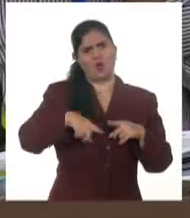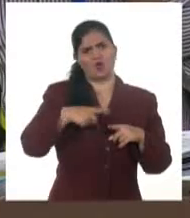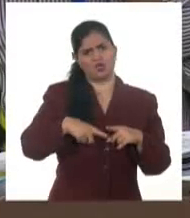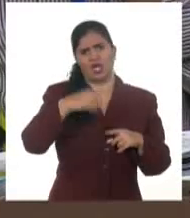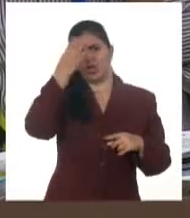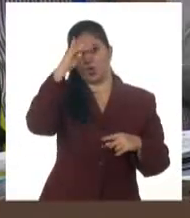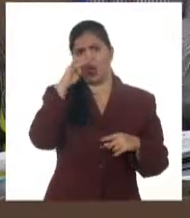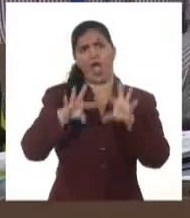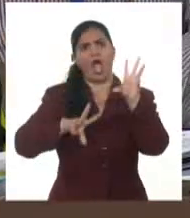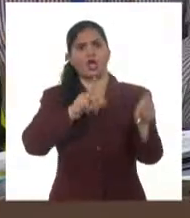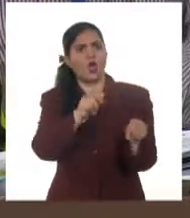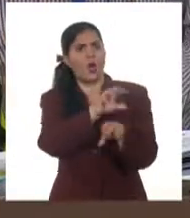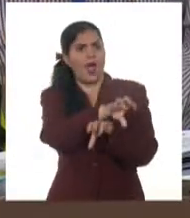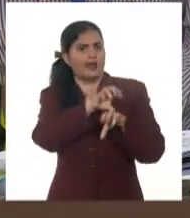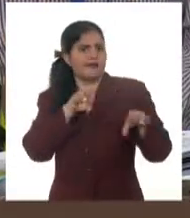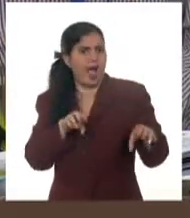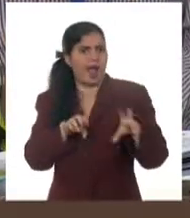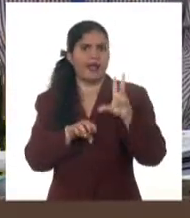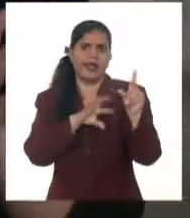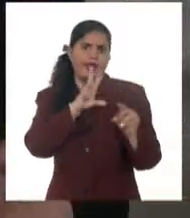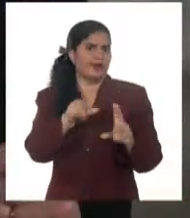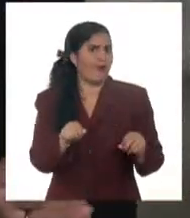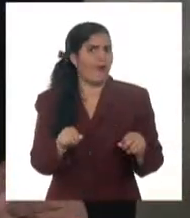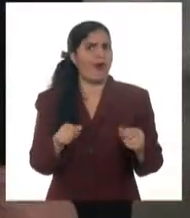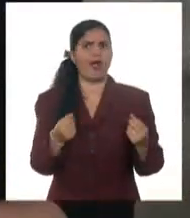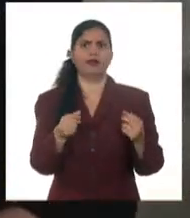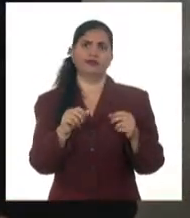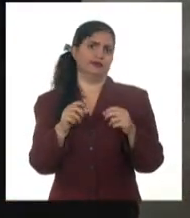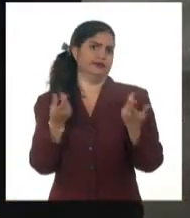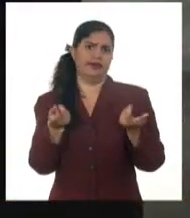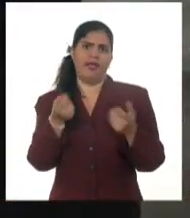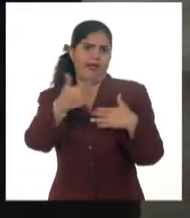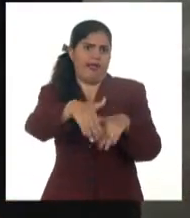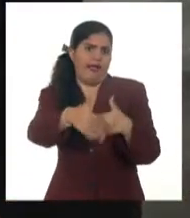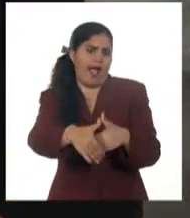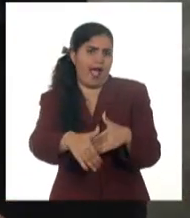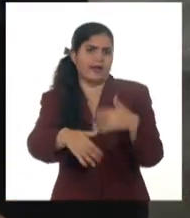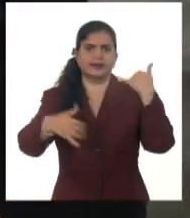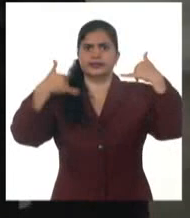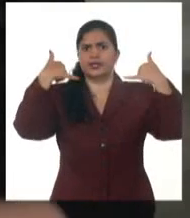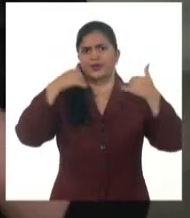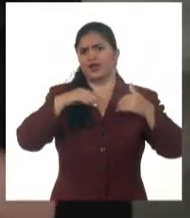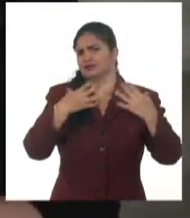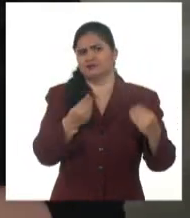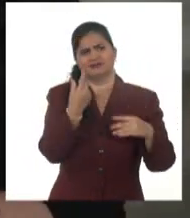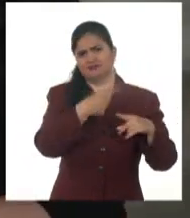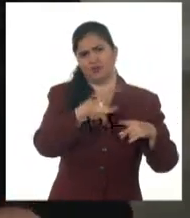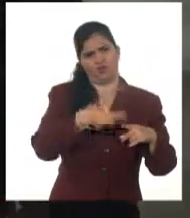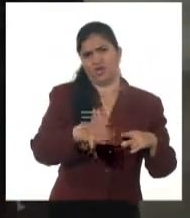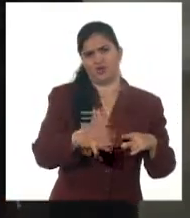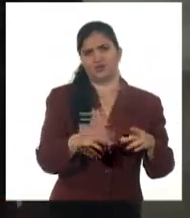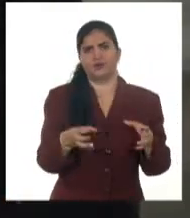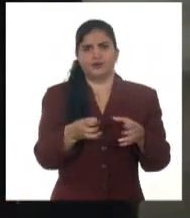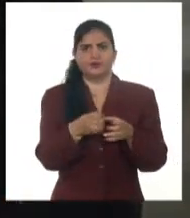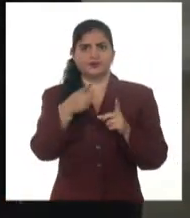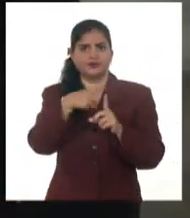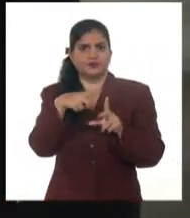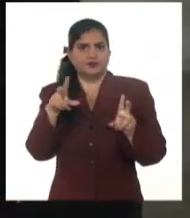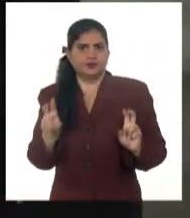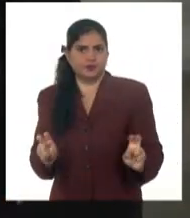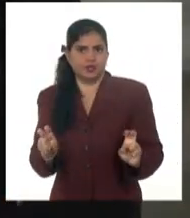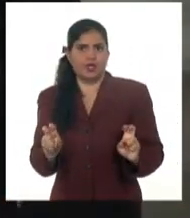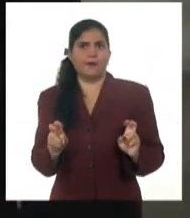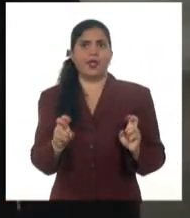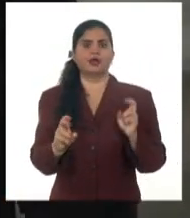grupo de situaciones que hemos tenido que también enfrentar. Por otra parte, la misión de los tribunales fue tema medular entre los